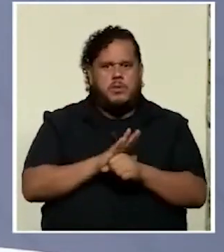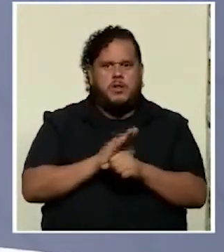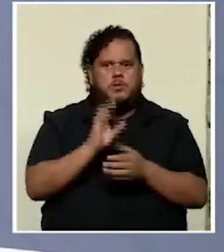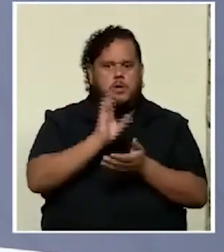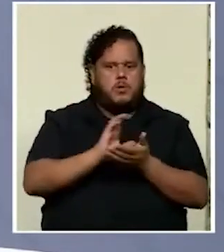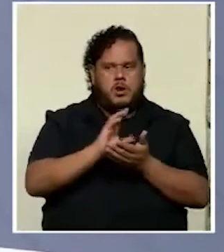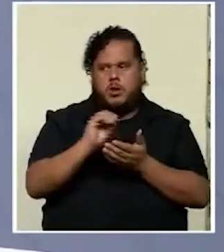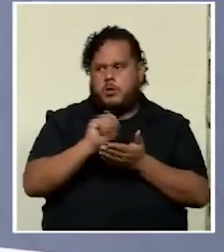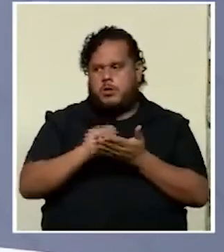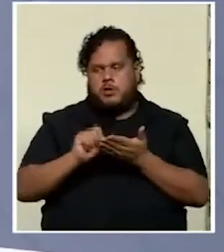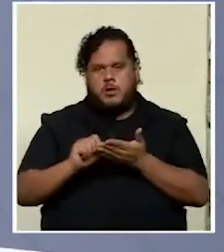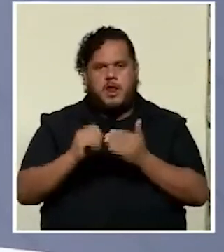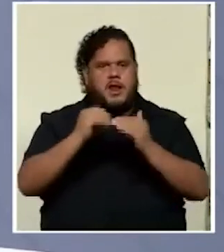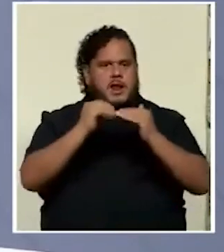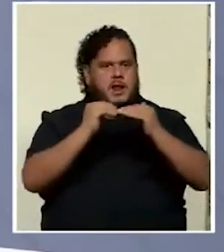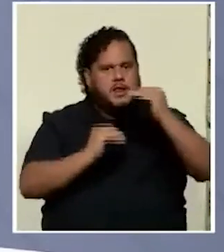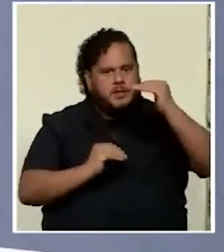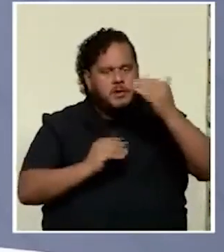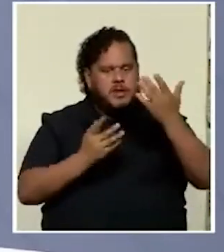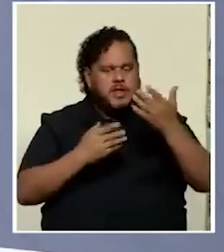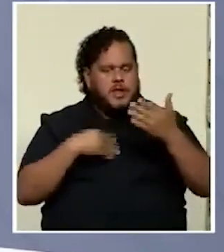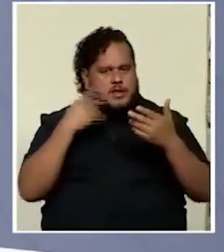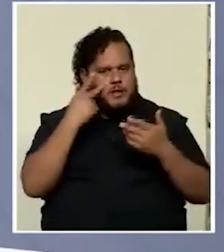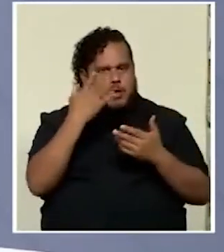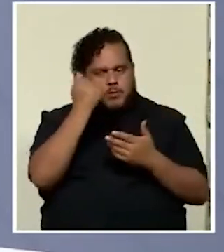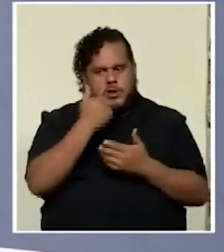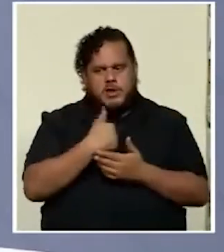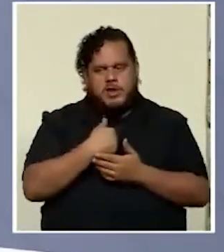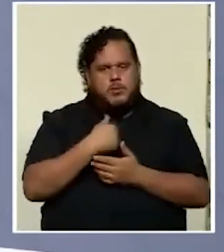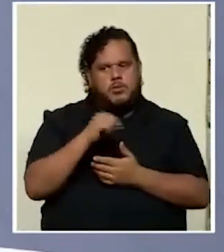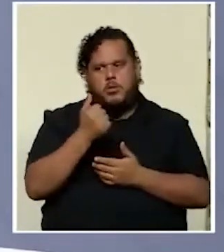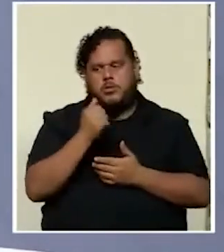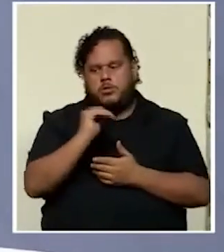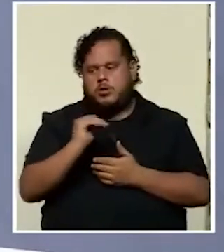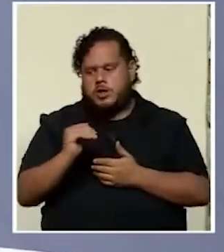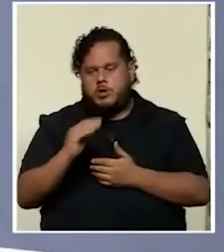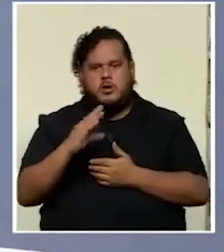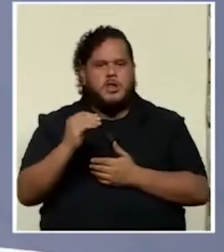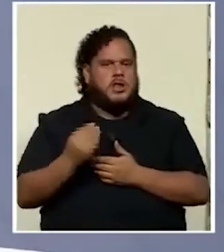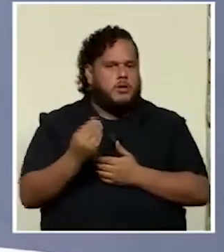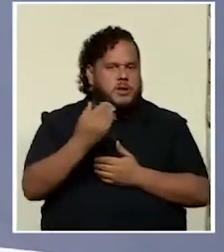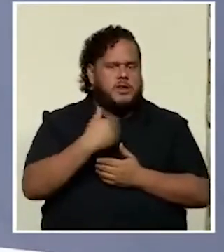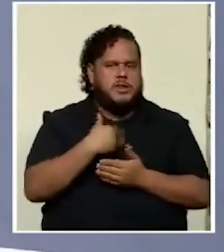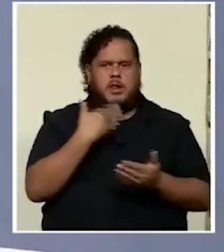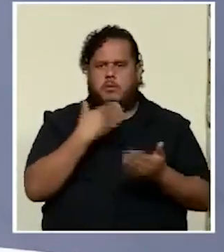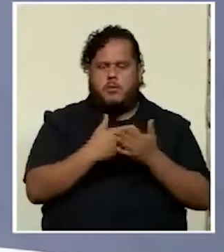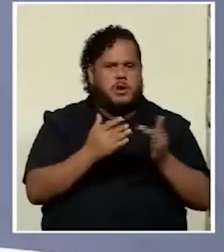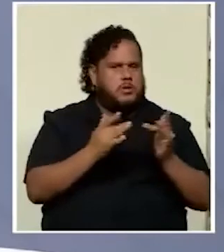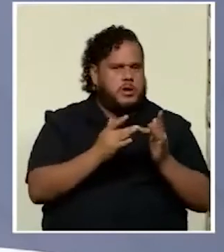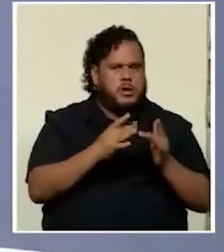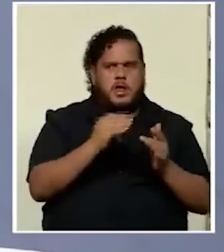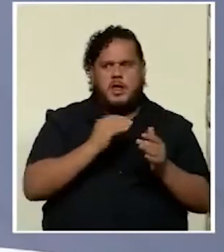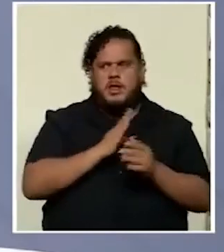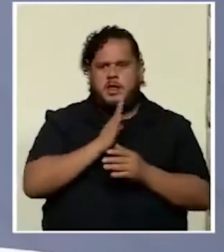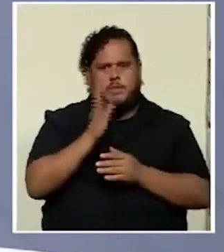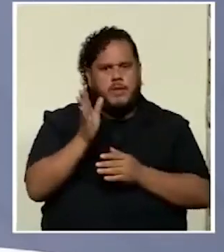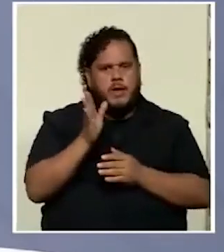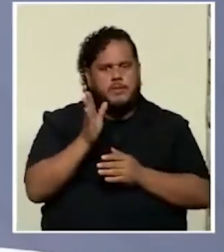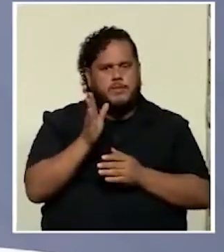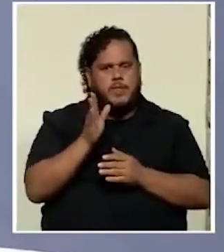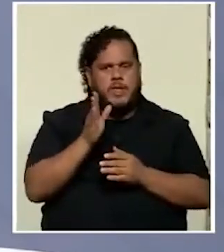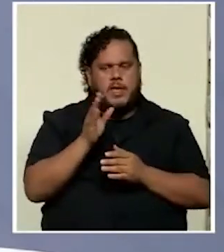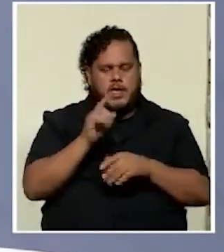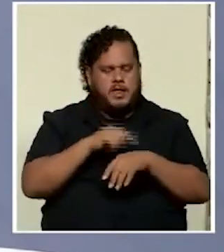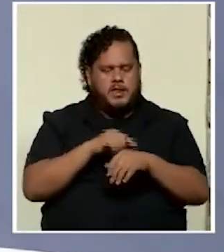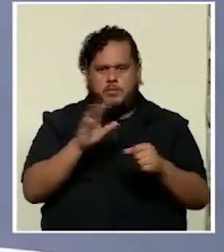está profundizando porque tenemos pues otros niños y jóvenes que sí tienen buena conectividad incluso asisten tiempo